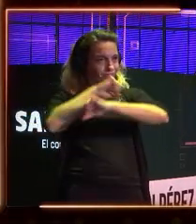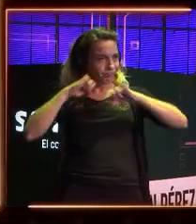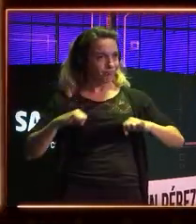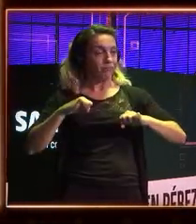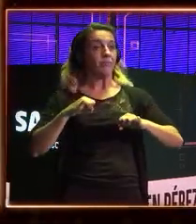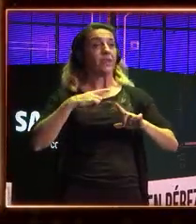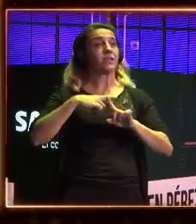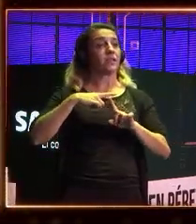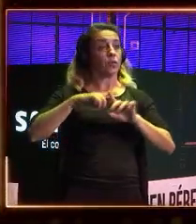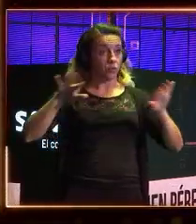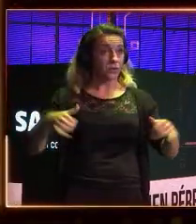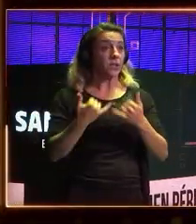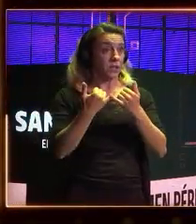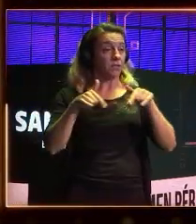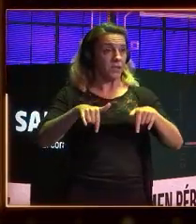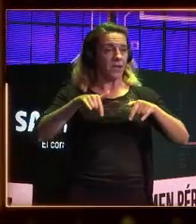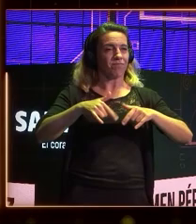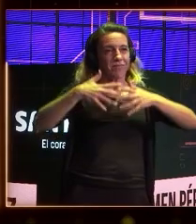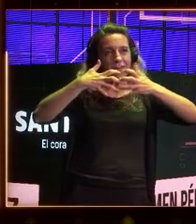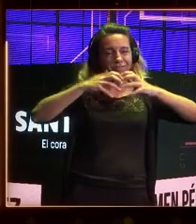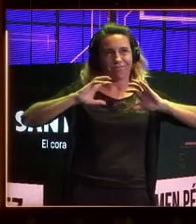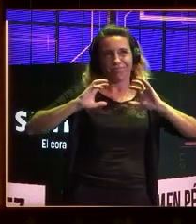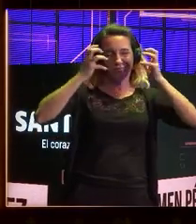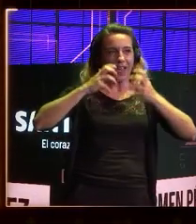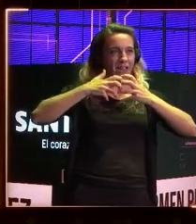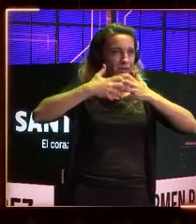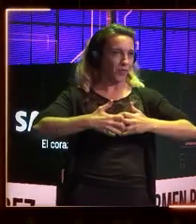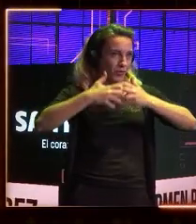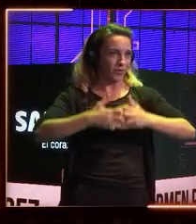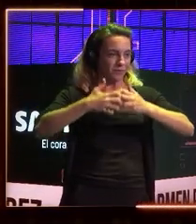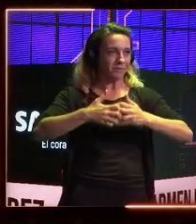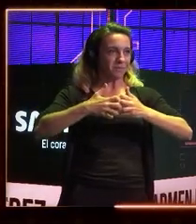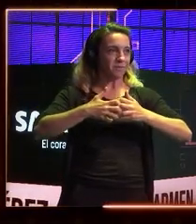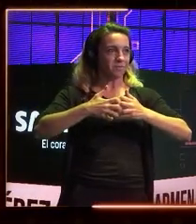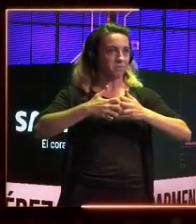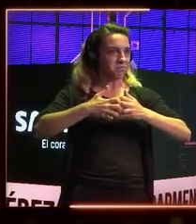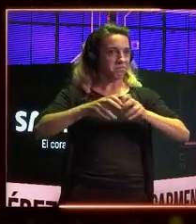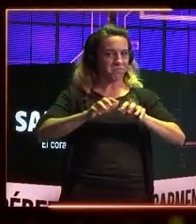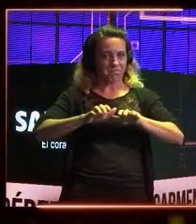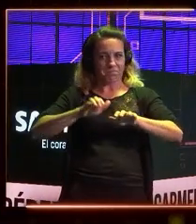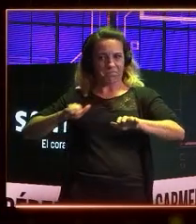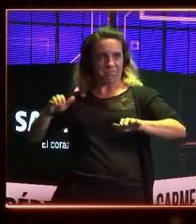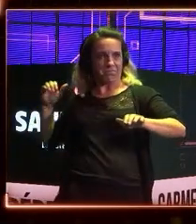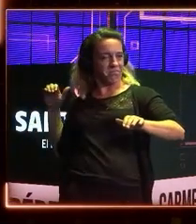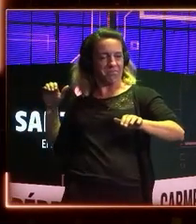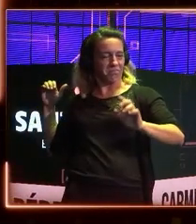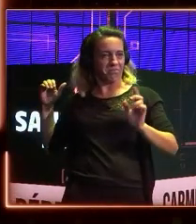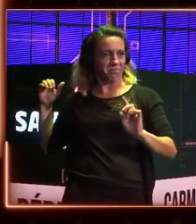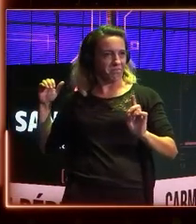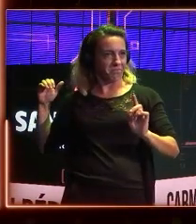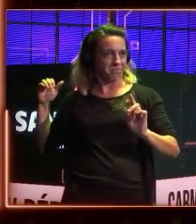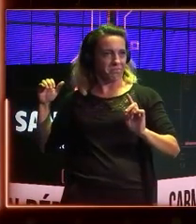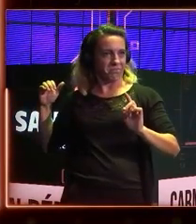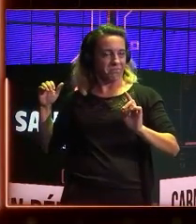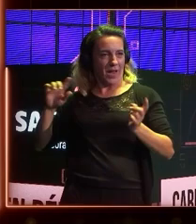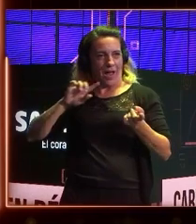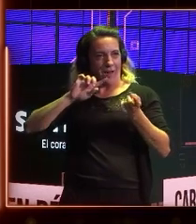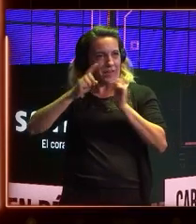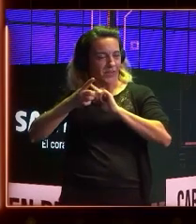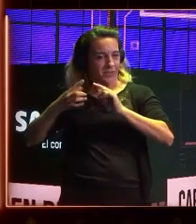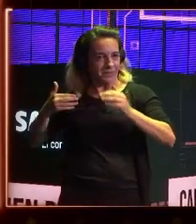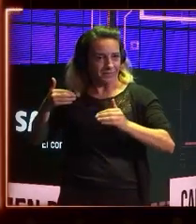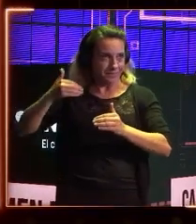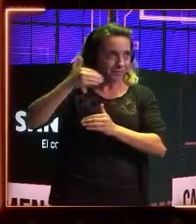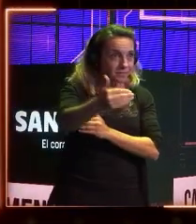Tenerife, en esta revolución industrial, no se puede quedar a la cola. Todo lo contrario. Para ello, la